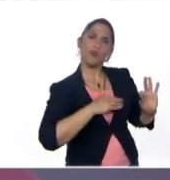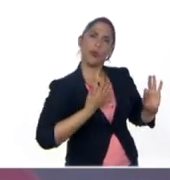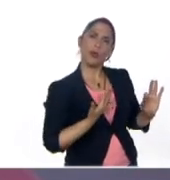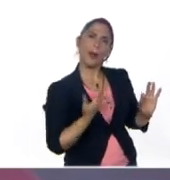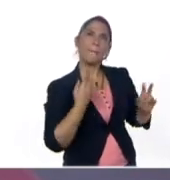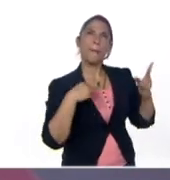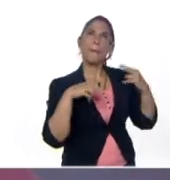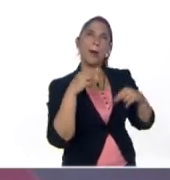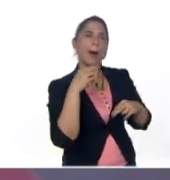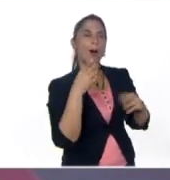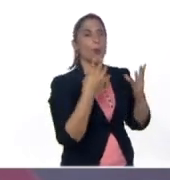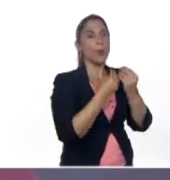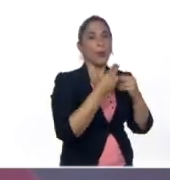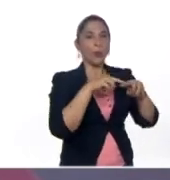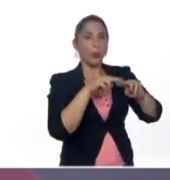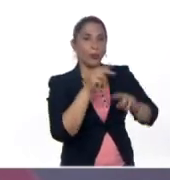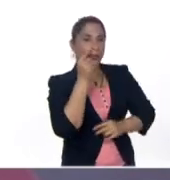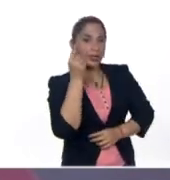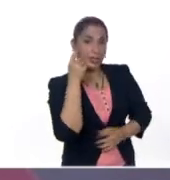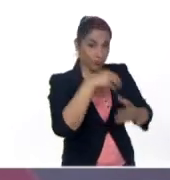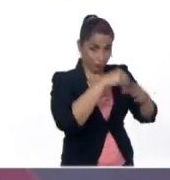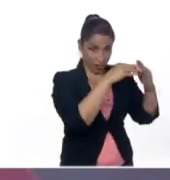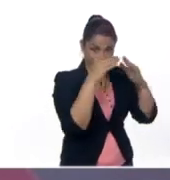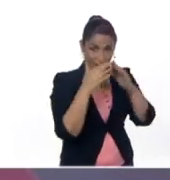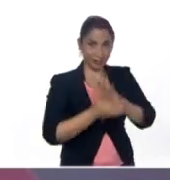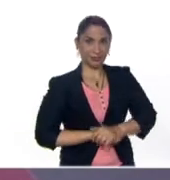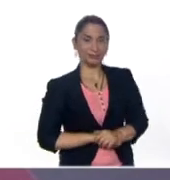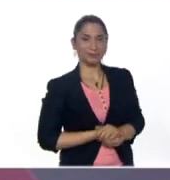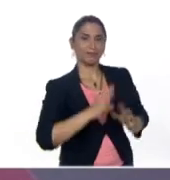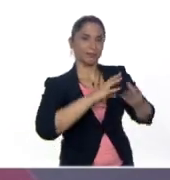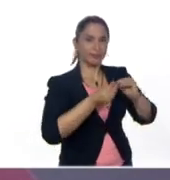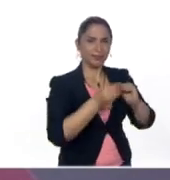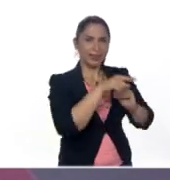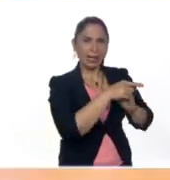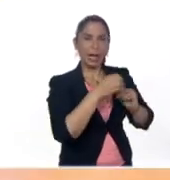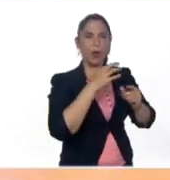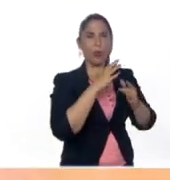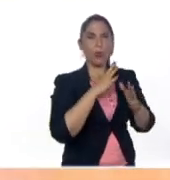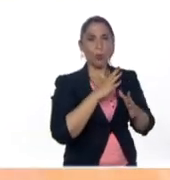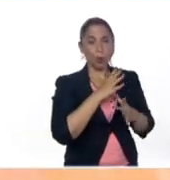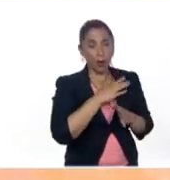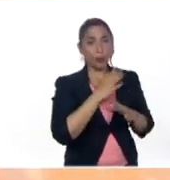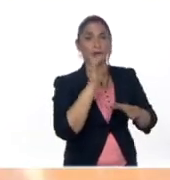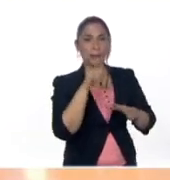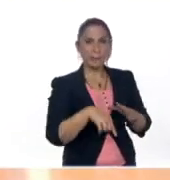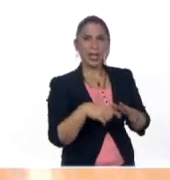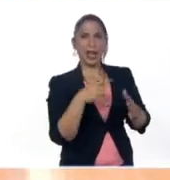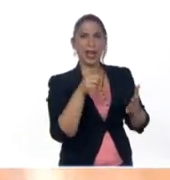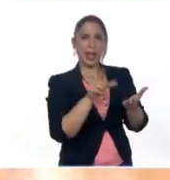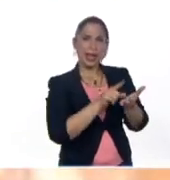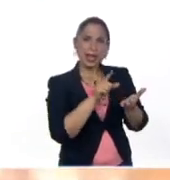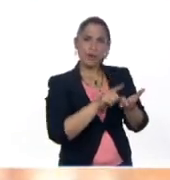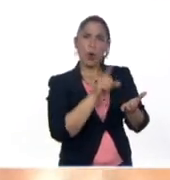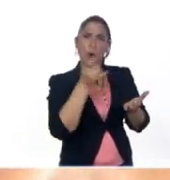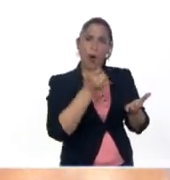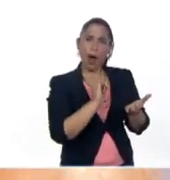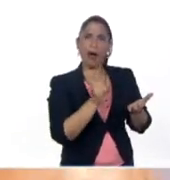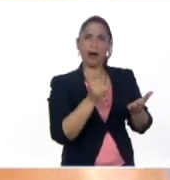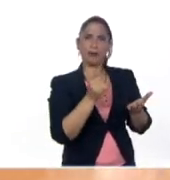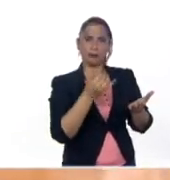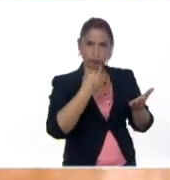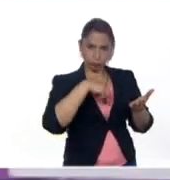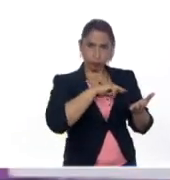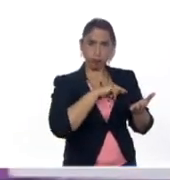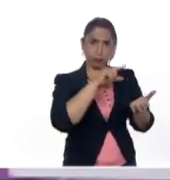recrear con nuestros niños y niñas en casa a través de este tipo de texto. También en la colección Bicentenario tenemos nuestro